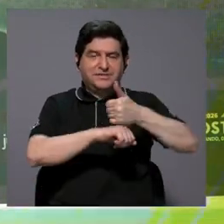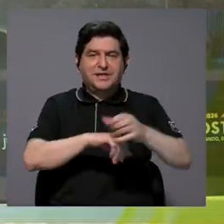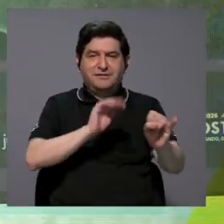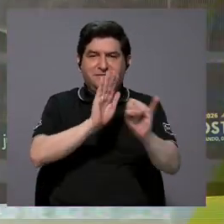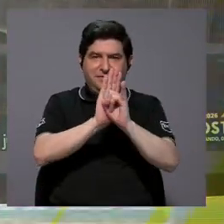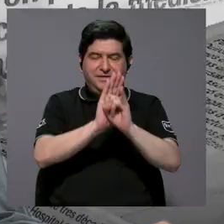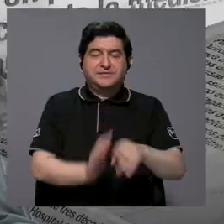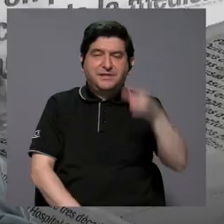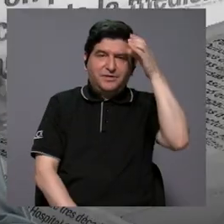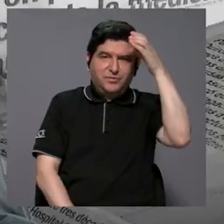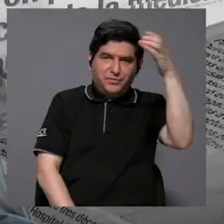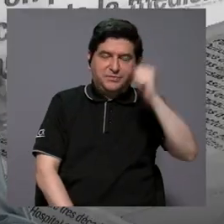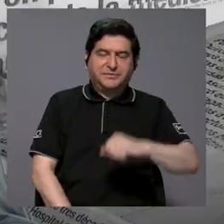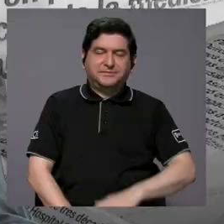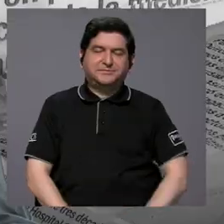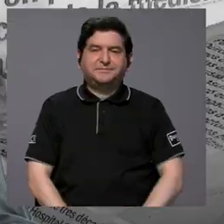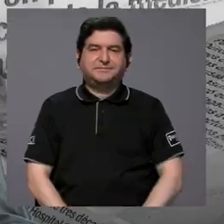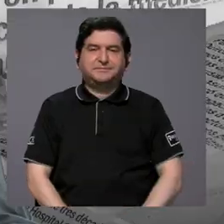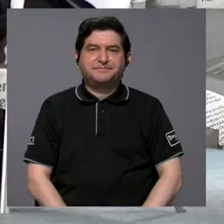en términos culturales.